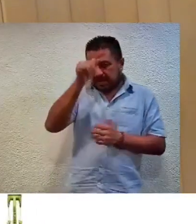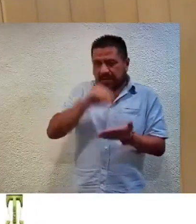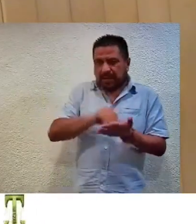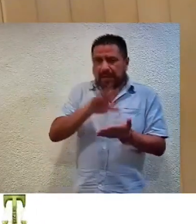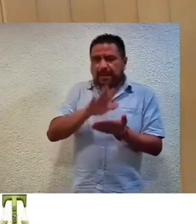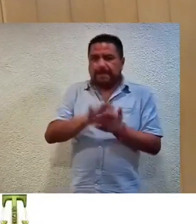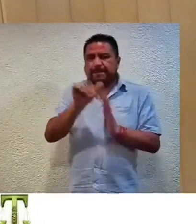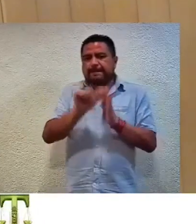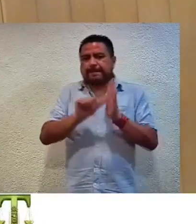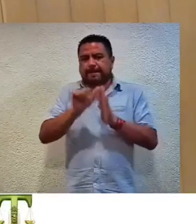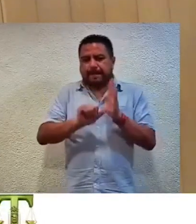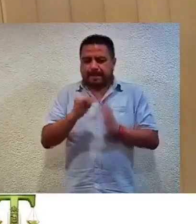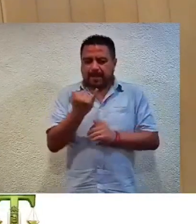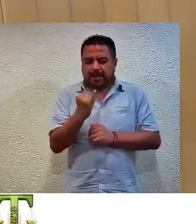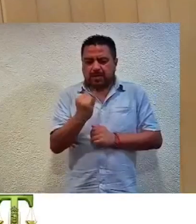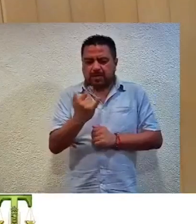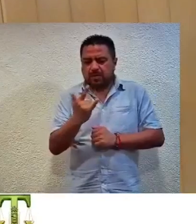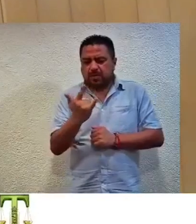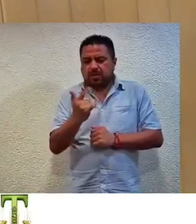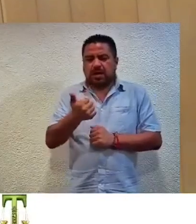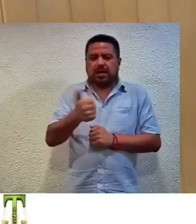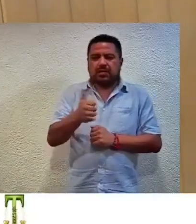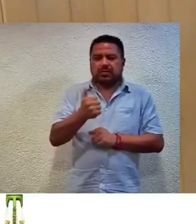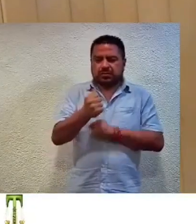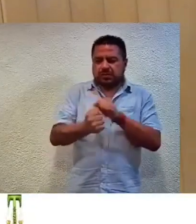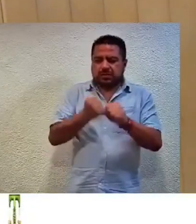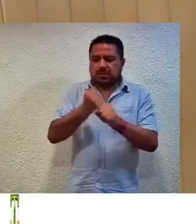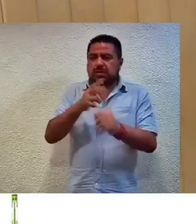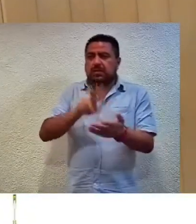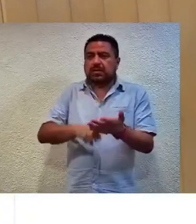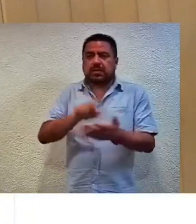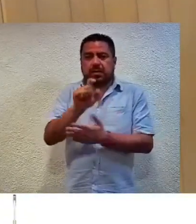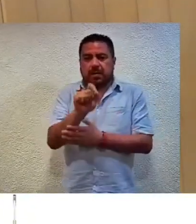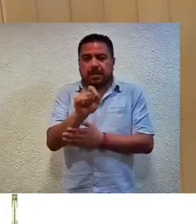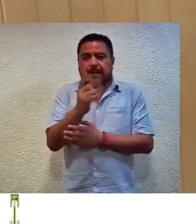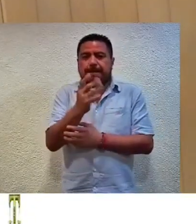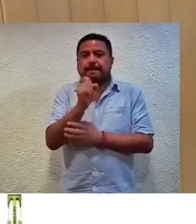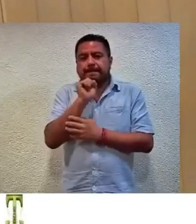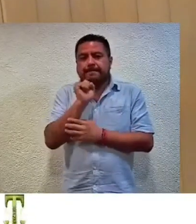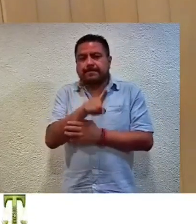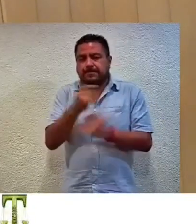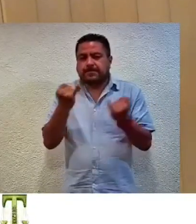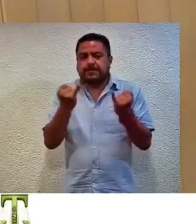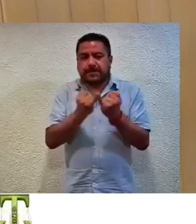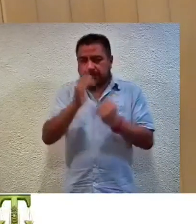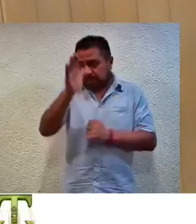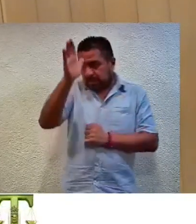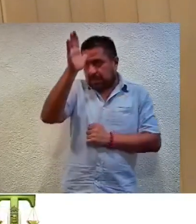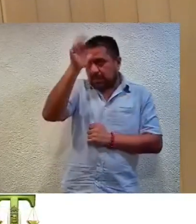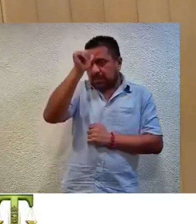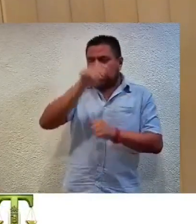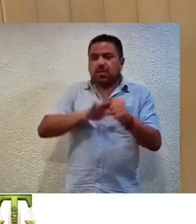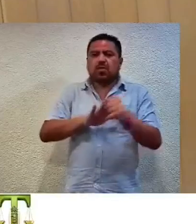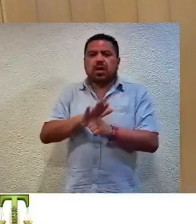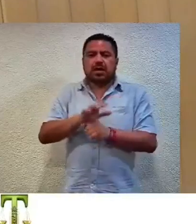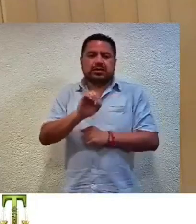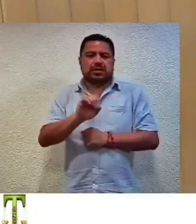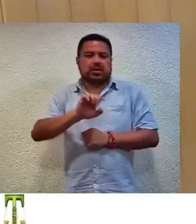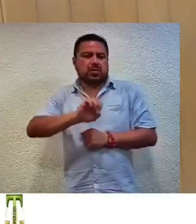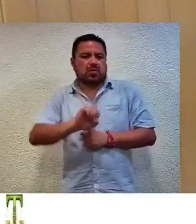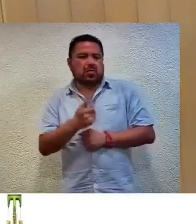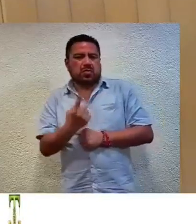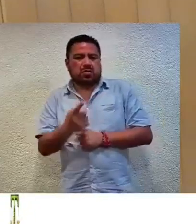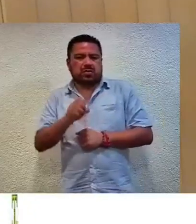meses de junio, julio y agosto del año 2024, mismas que fueron aprobadas mediante acuerdos 01 y